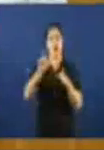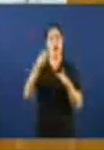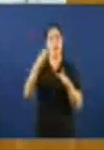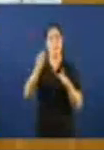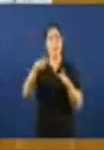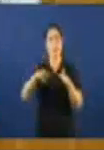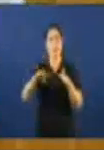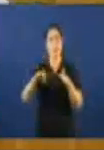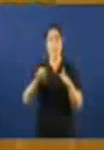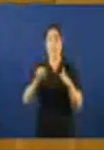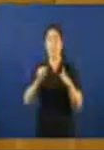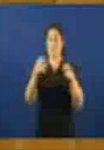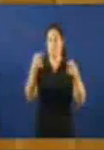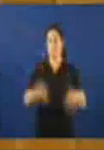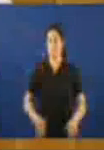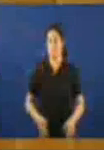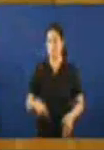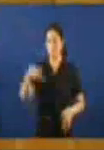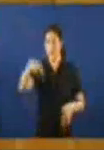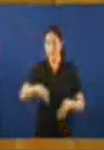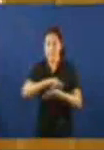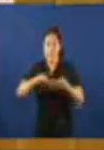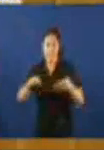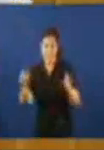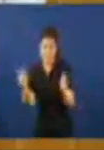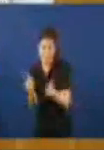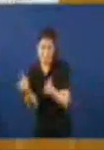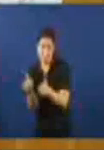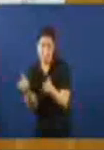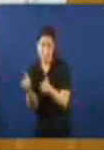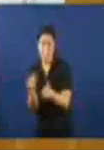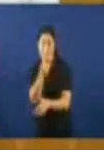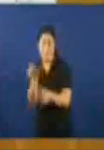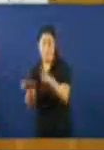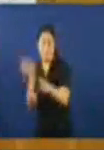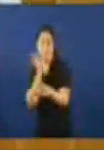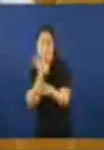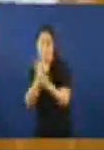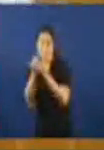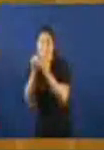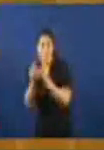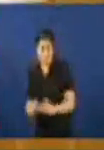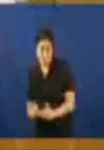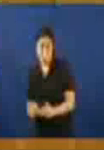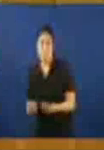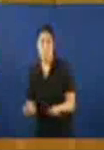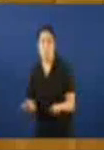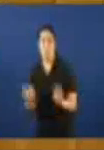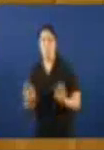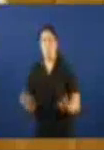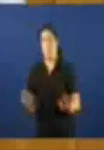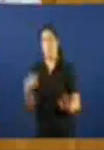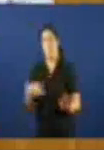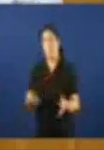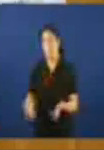Aquí somos os negros. Os galegos somos negros. Coa desventaxe de que cando nos soñamos no espello non nos vemos branco non nos